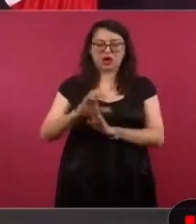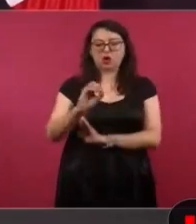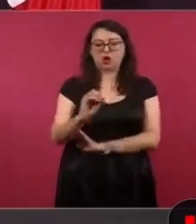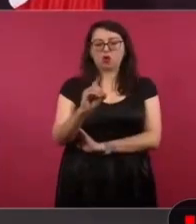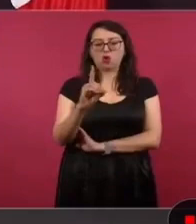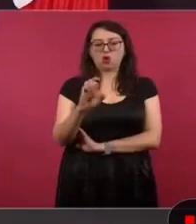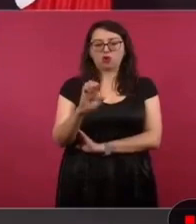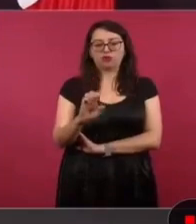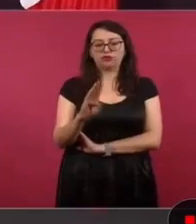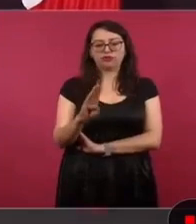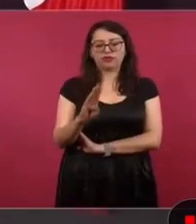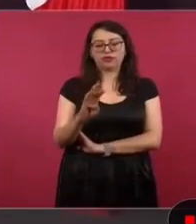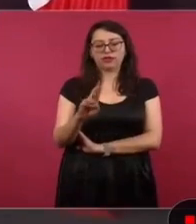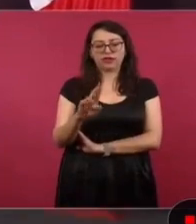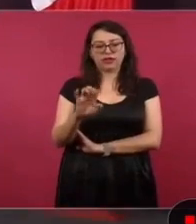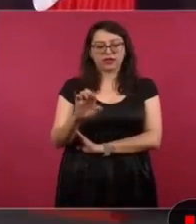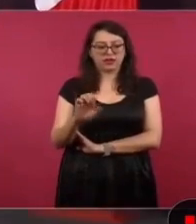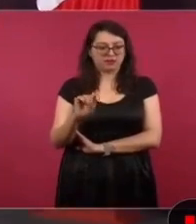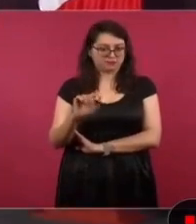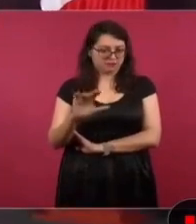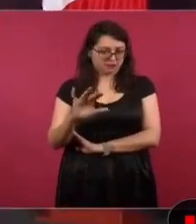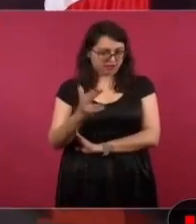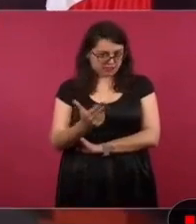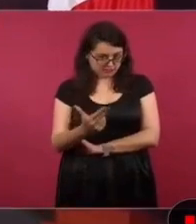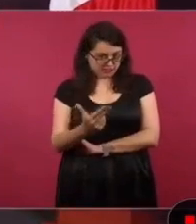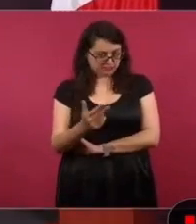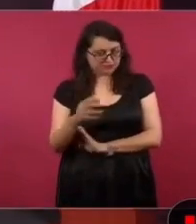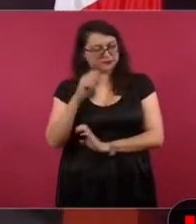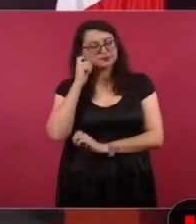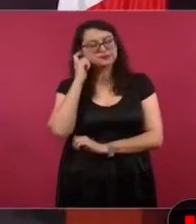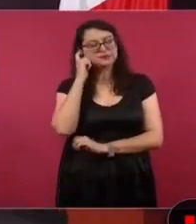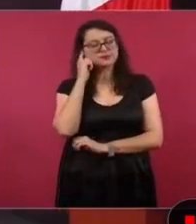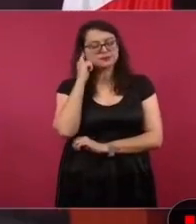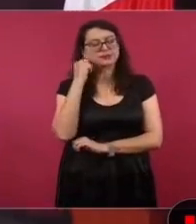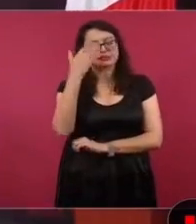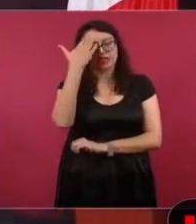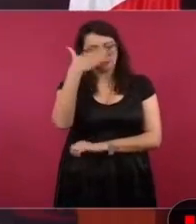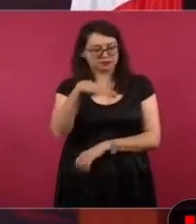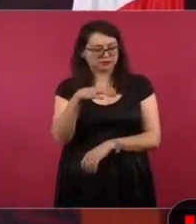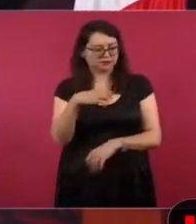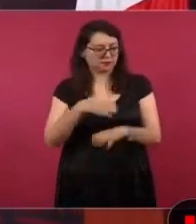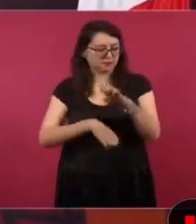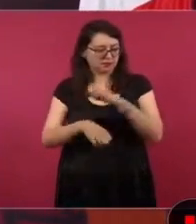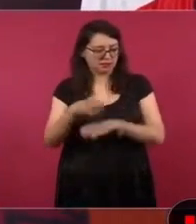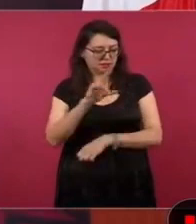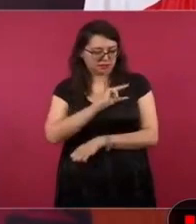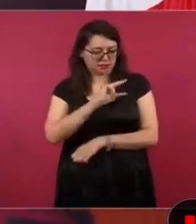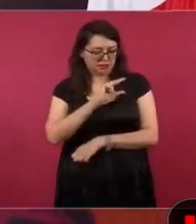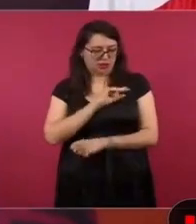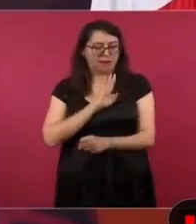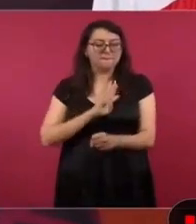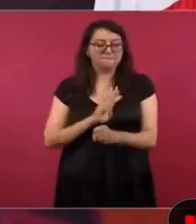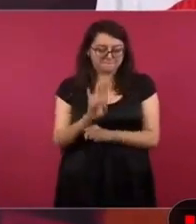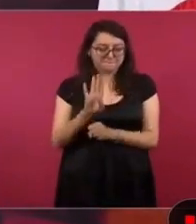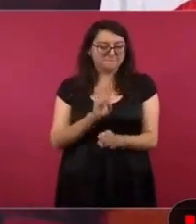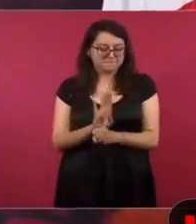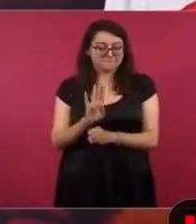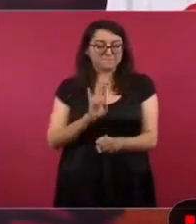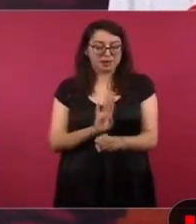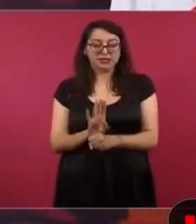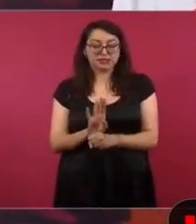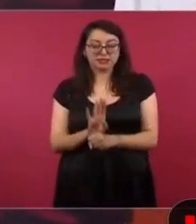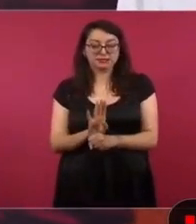de esta empresa brasileña que daba